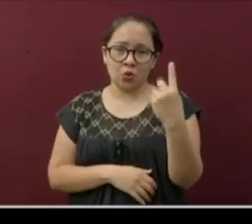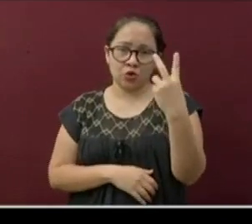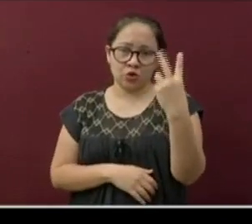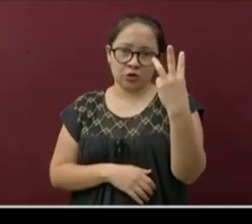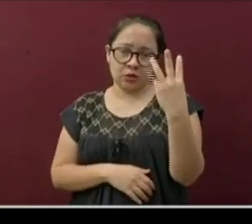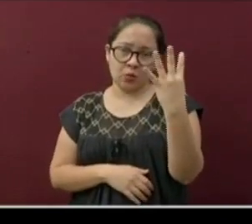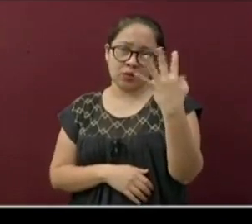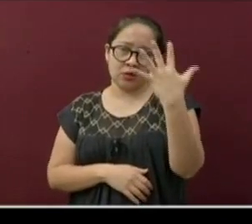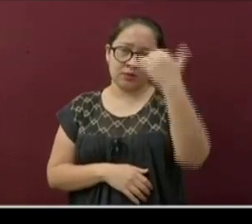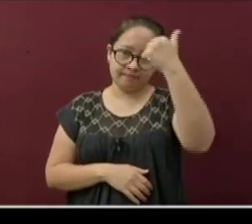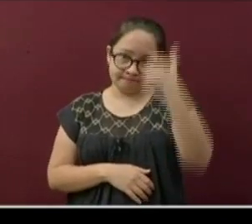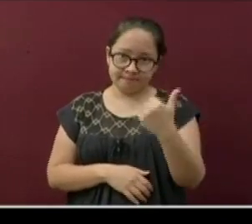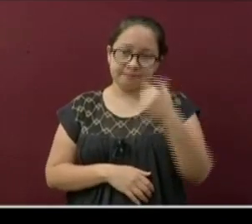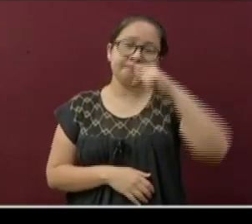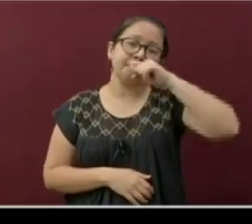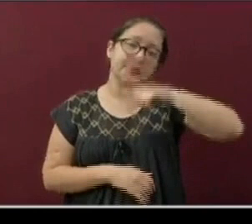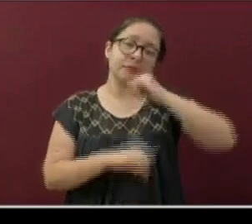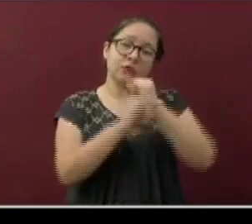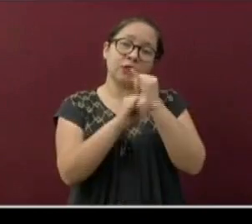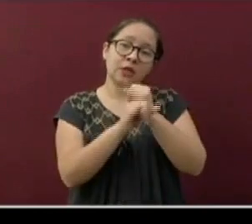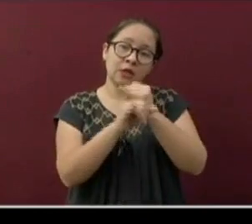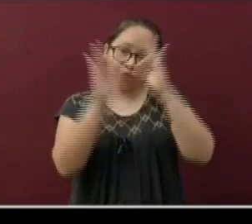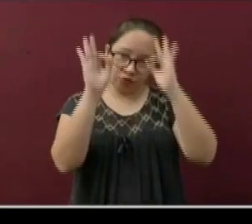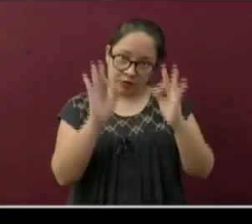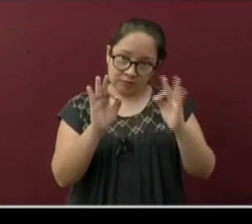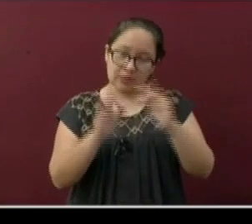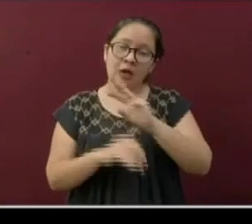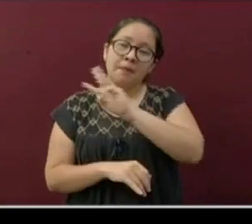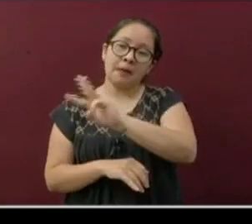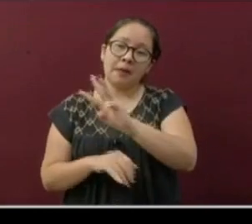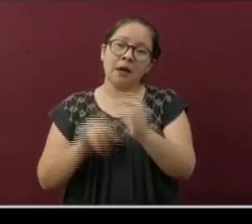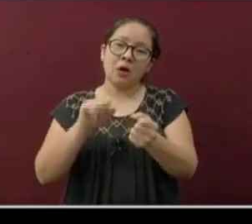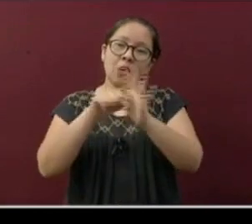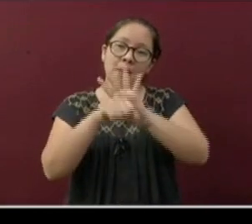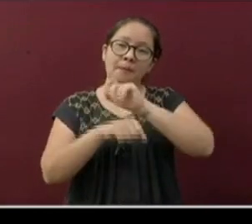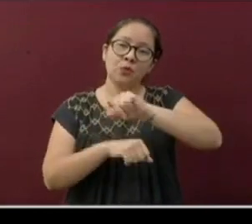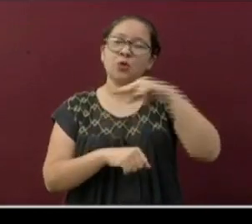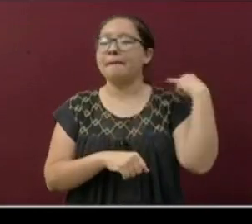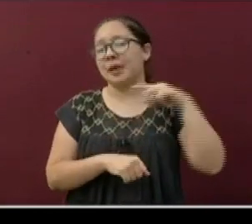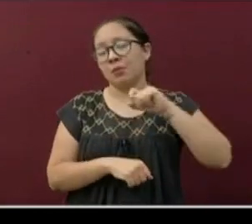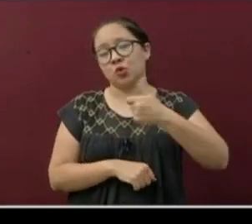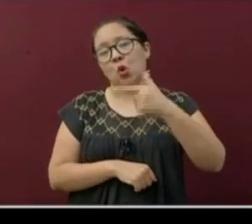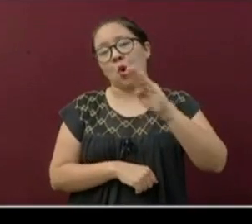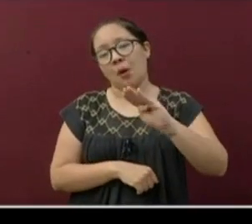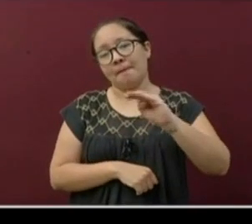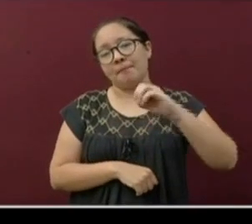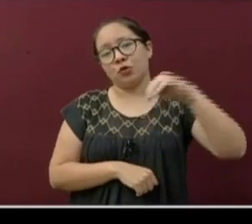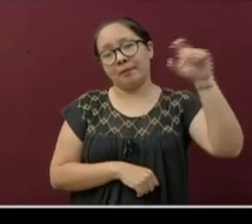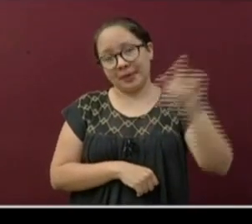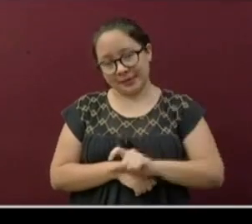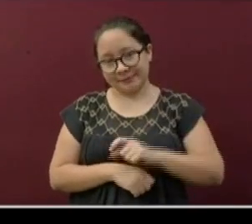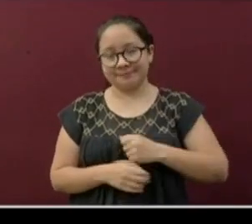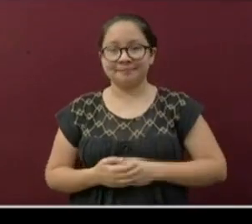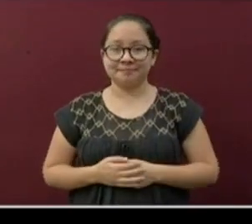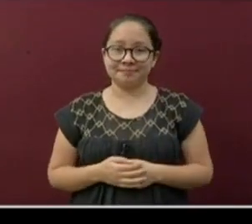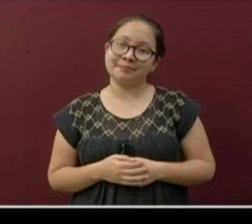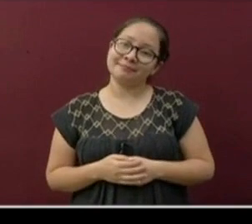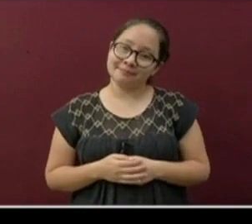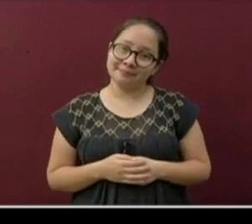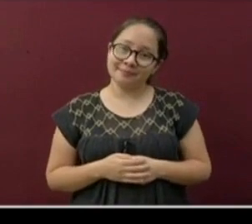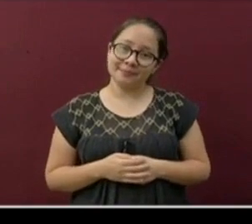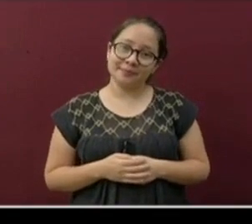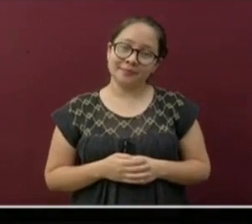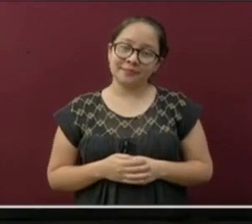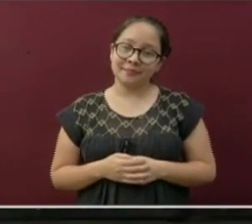-456 y la página de consulta coronavirus.veracruz.gob.mx